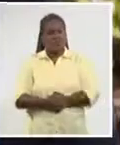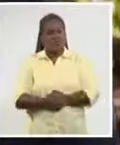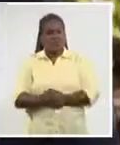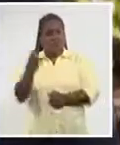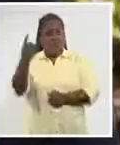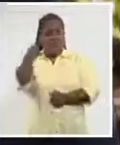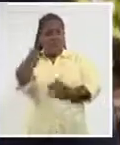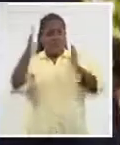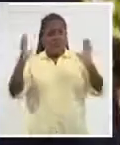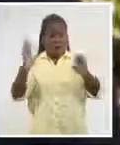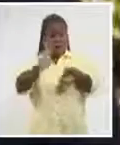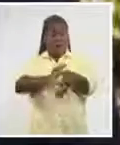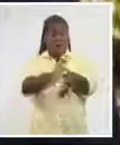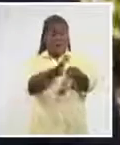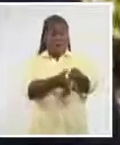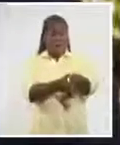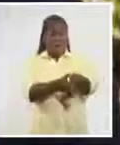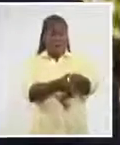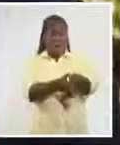año de la pandemia.